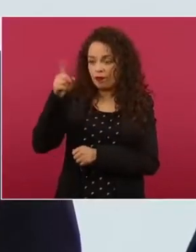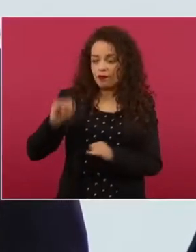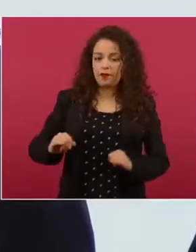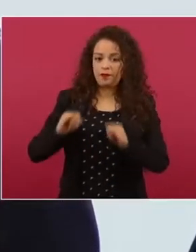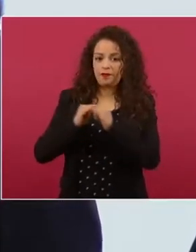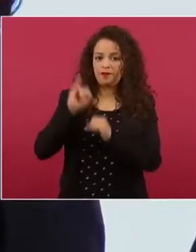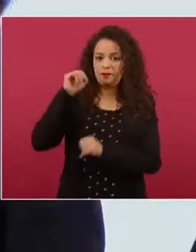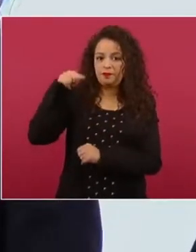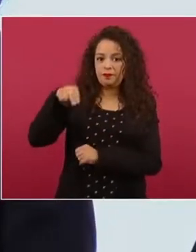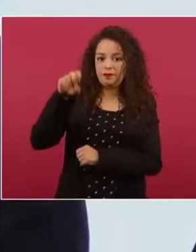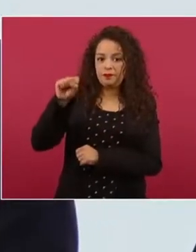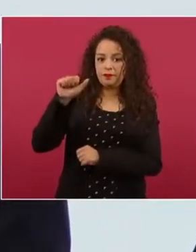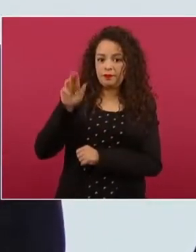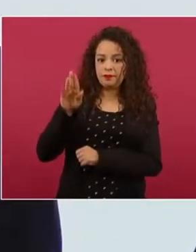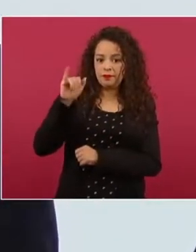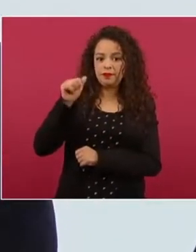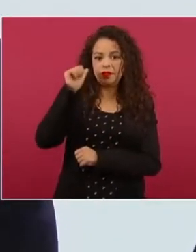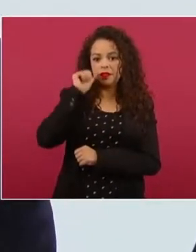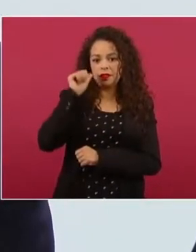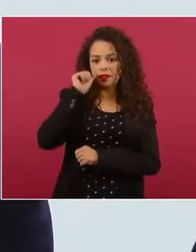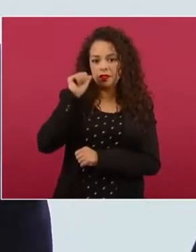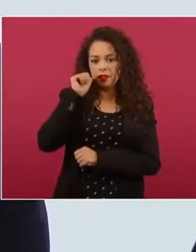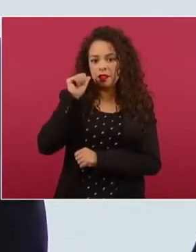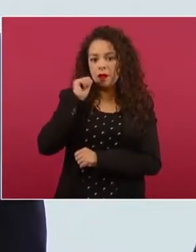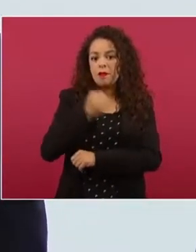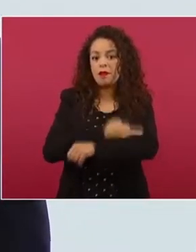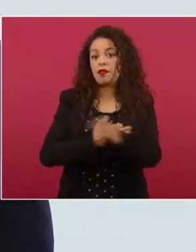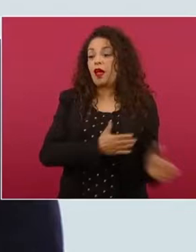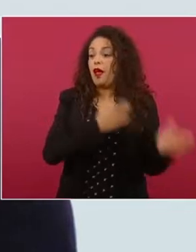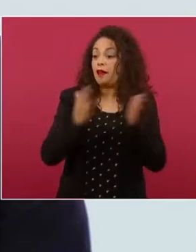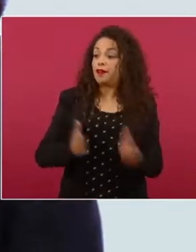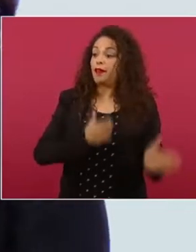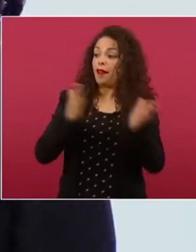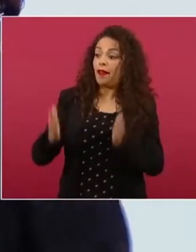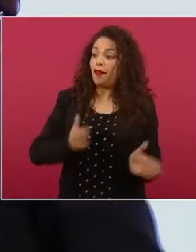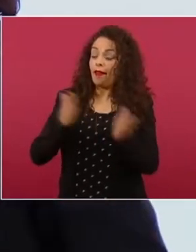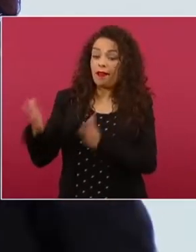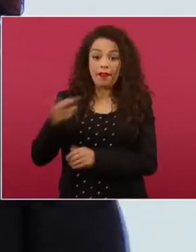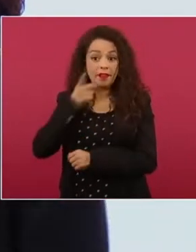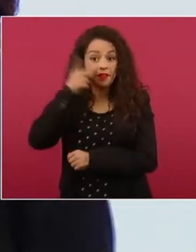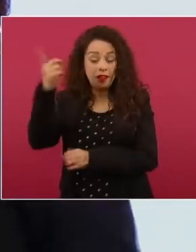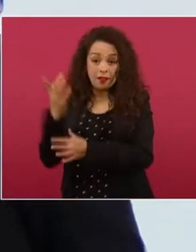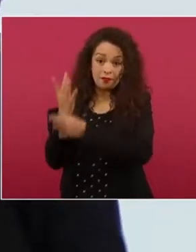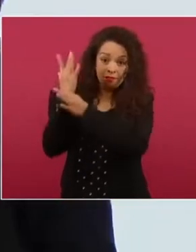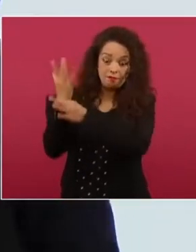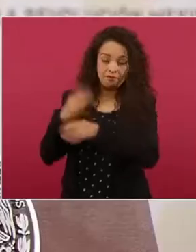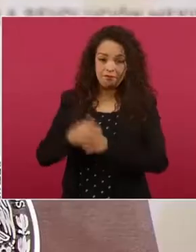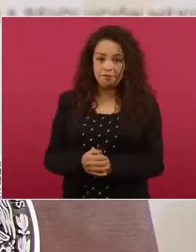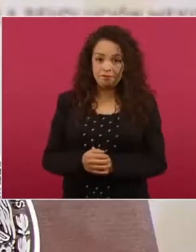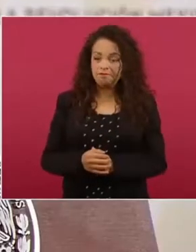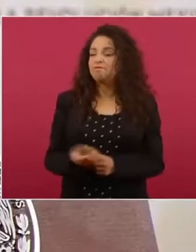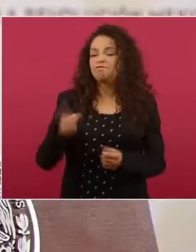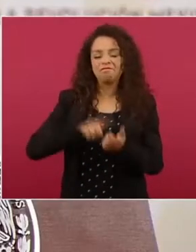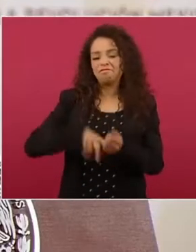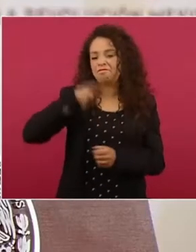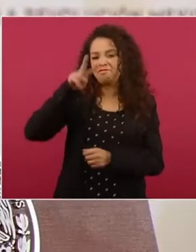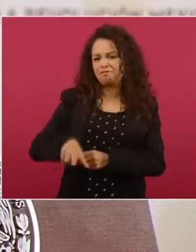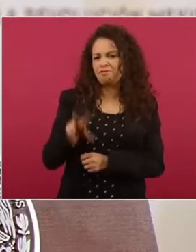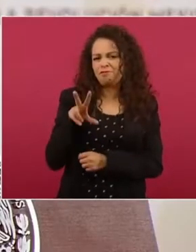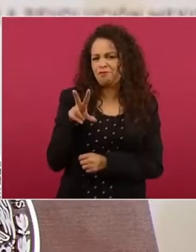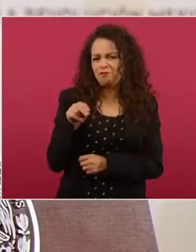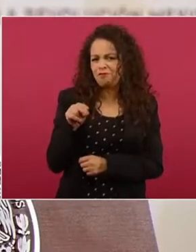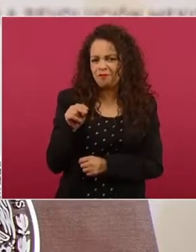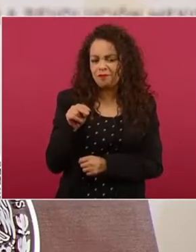Bienestar en todo el territorio nacional. Pero eso no es verdad, es mentira. Hasta el día de ayer el Insabi ha